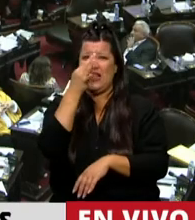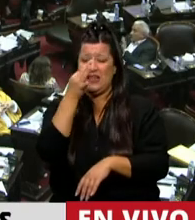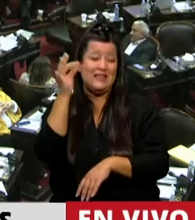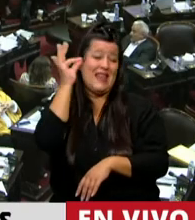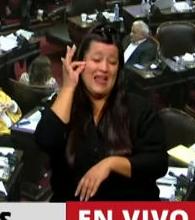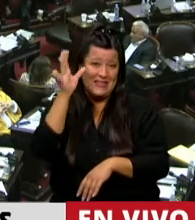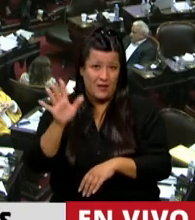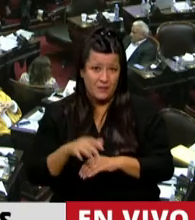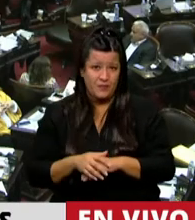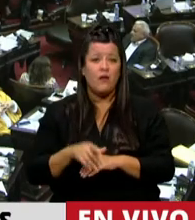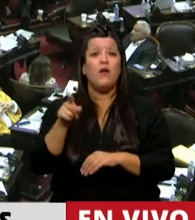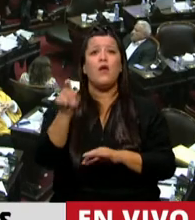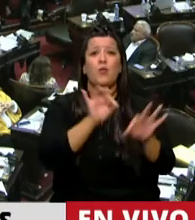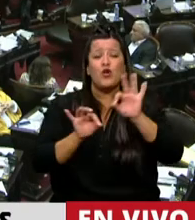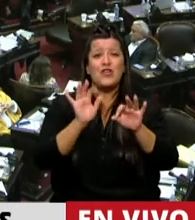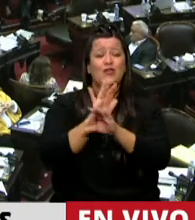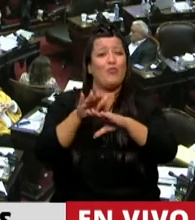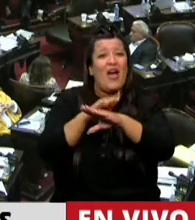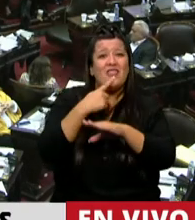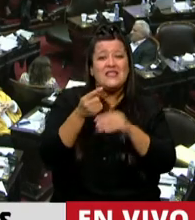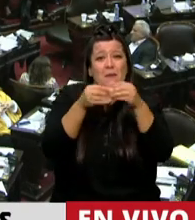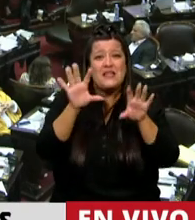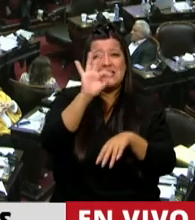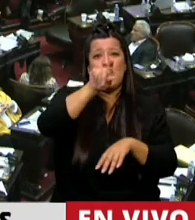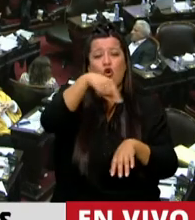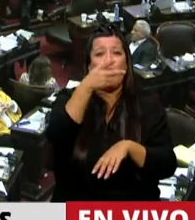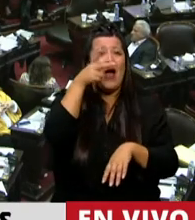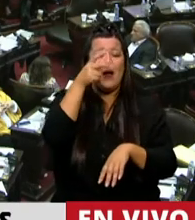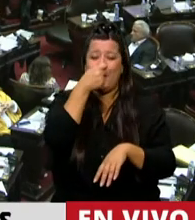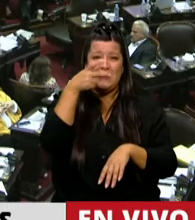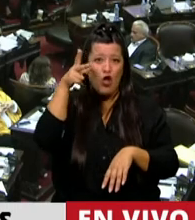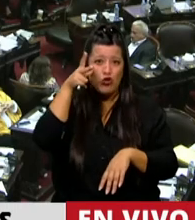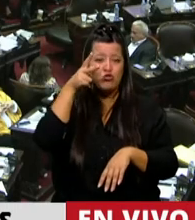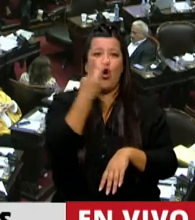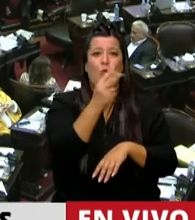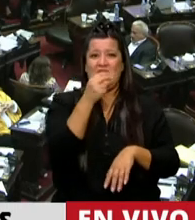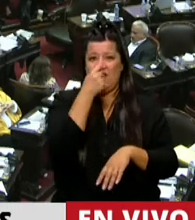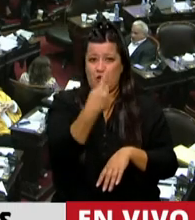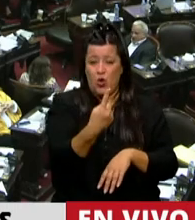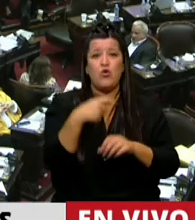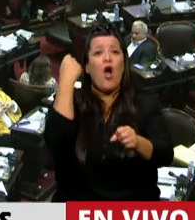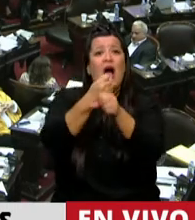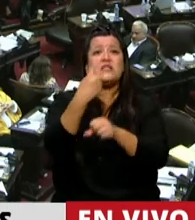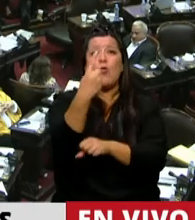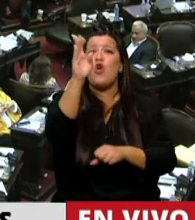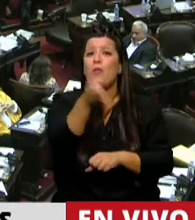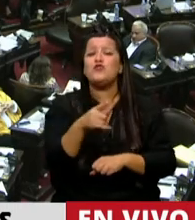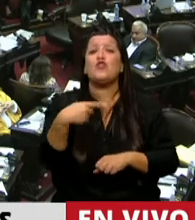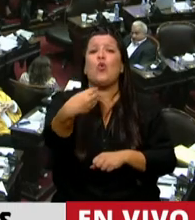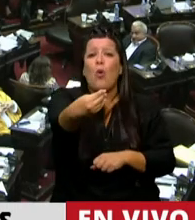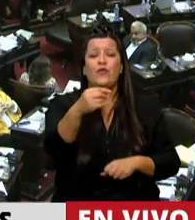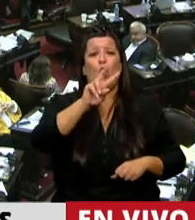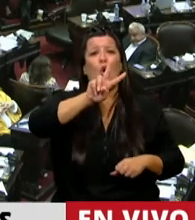este proyecto plantea el 0,28% en 2021, para llegar al 1% recién en